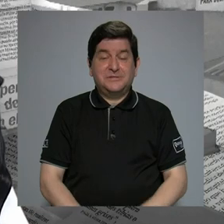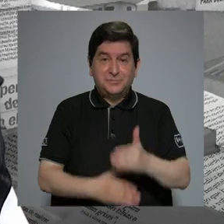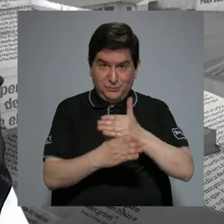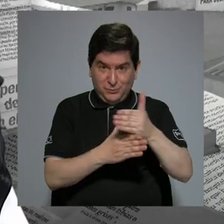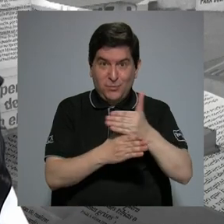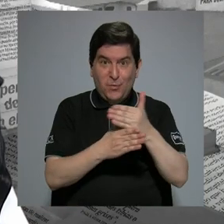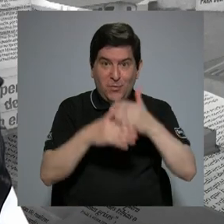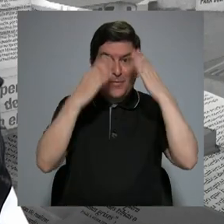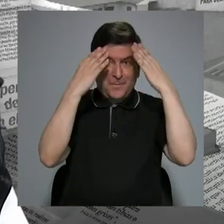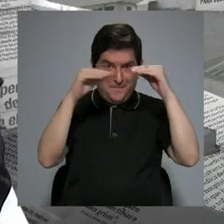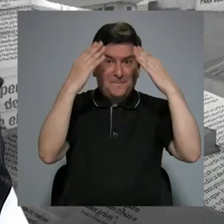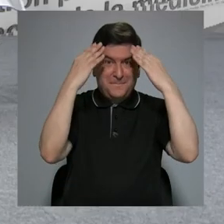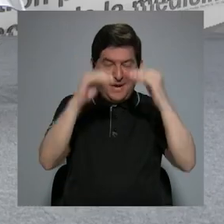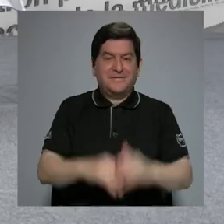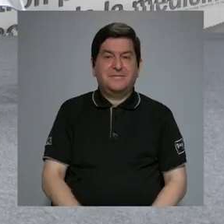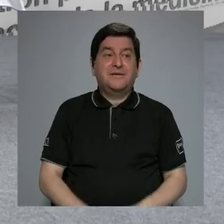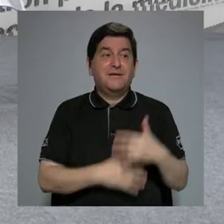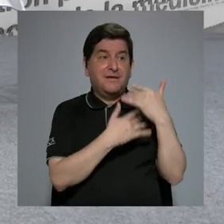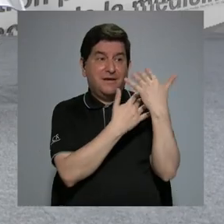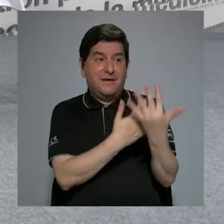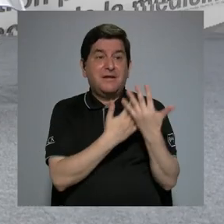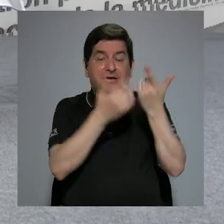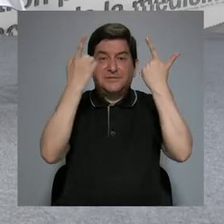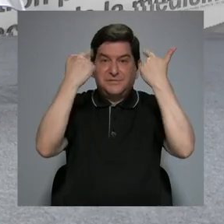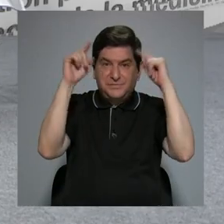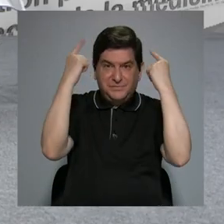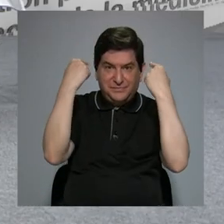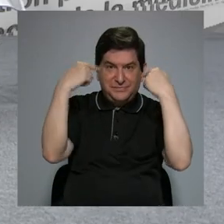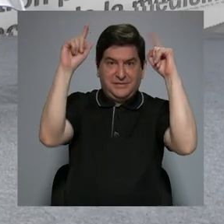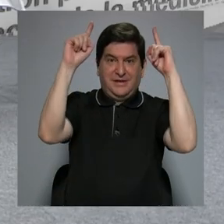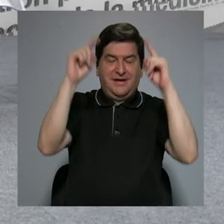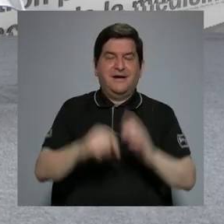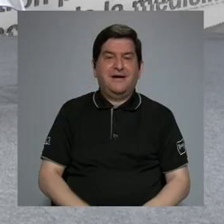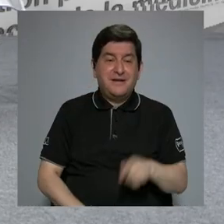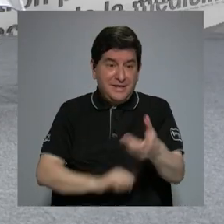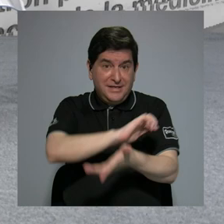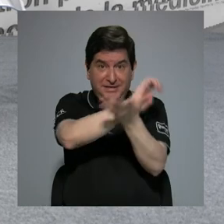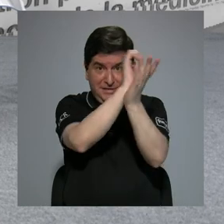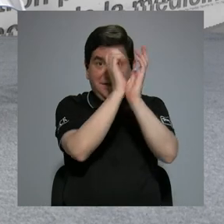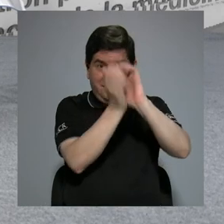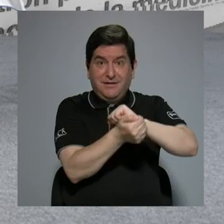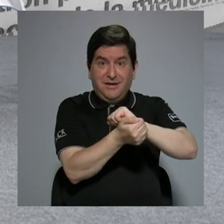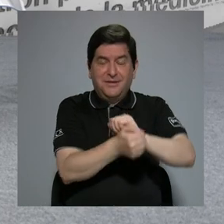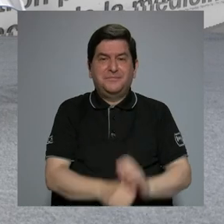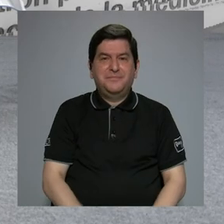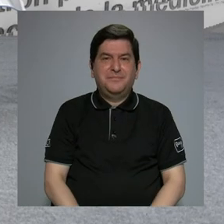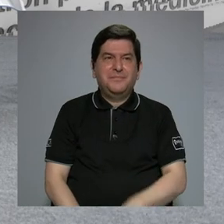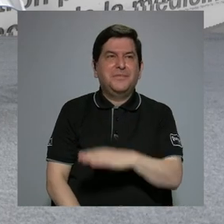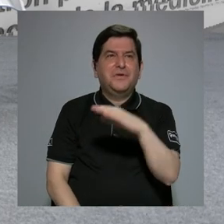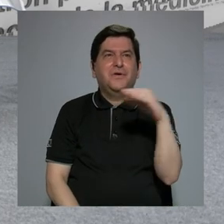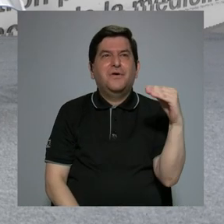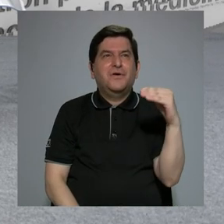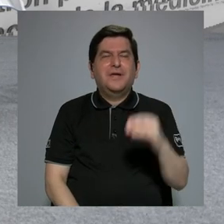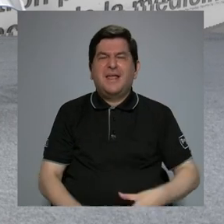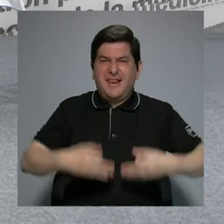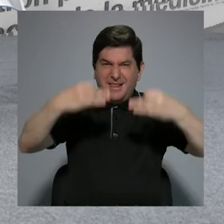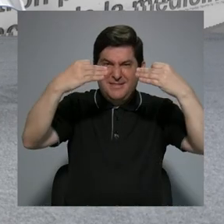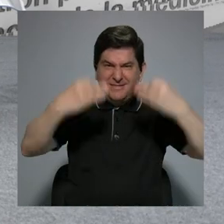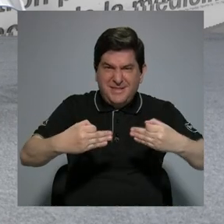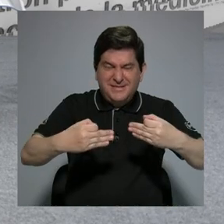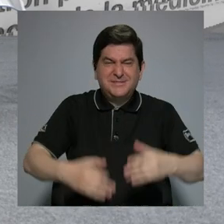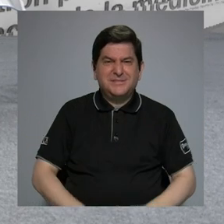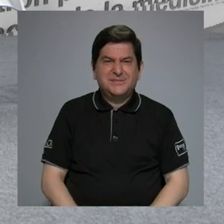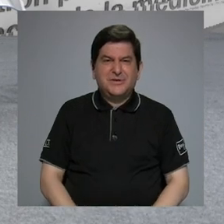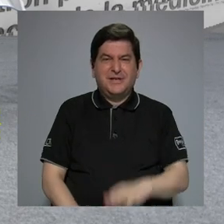compartido esta información. esperemos que sea todo un éxito y que esa transformación y las decisiones